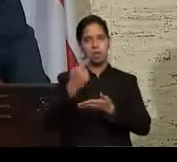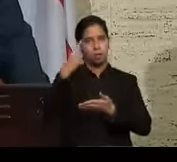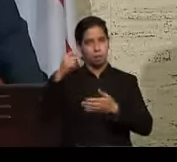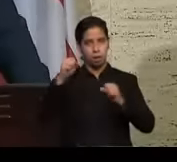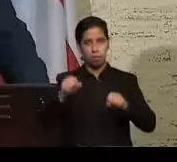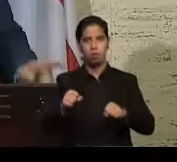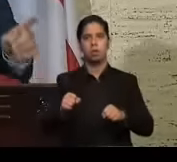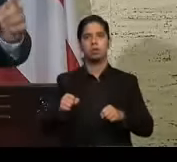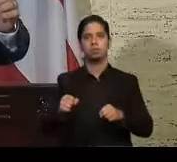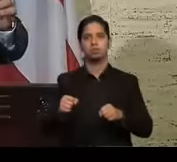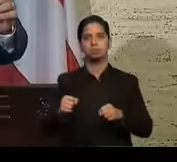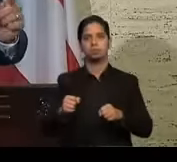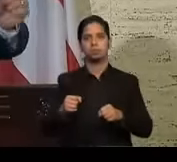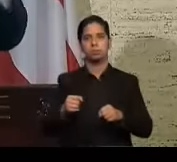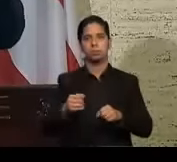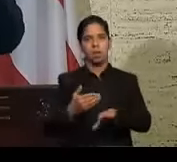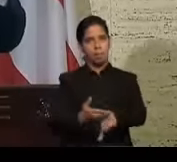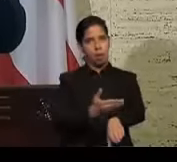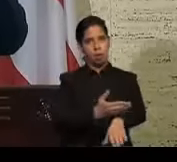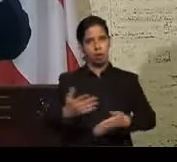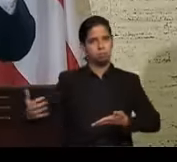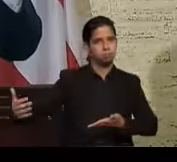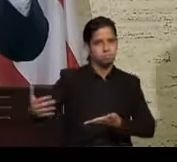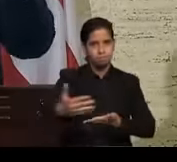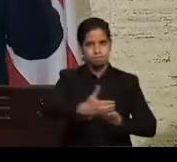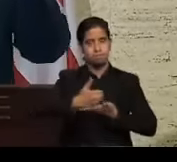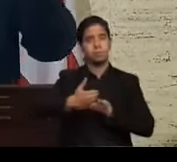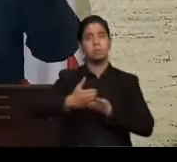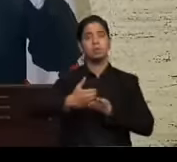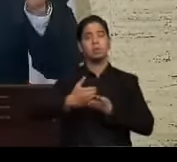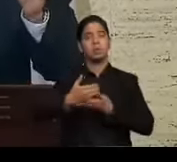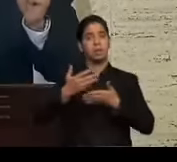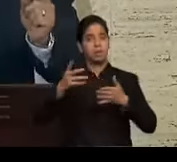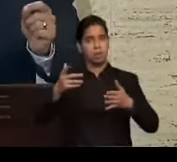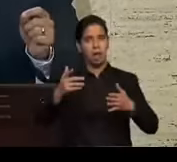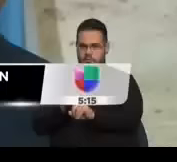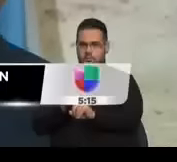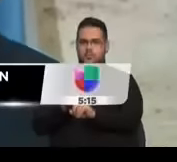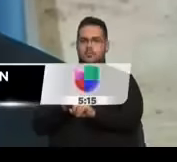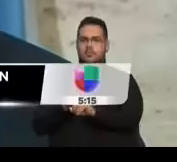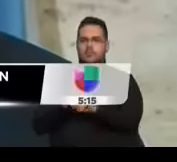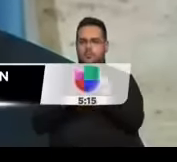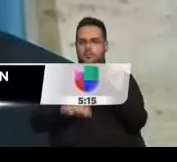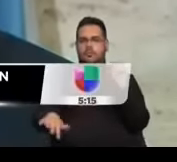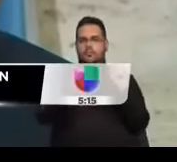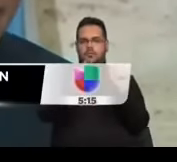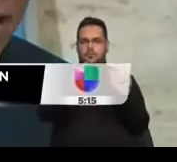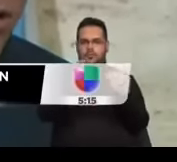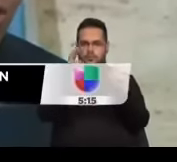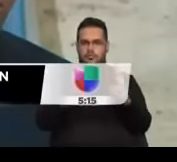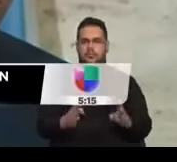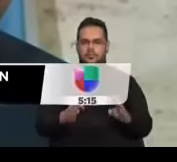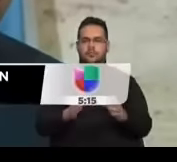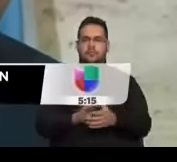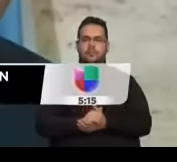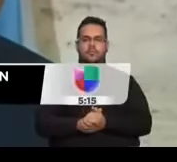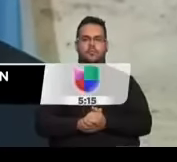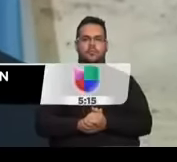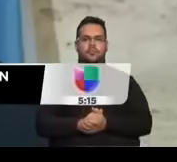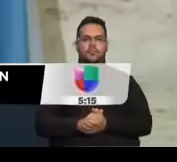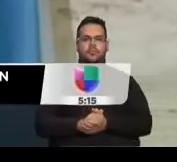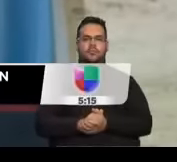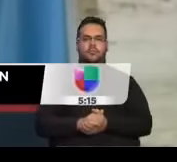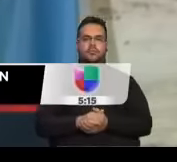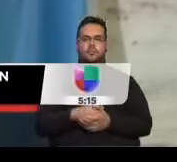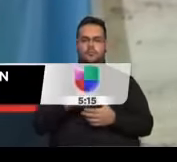la captación de ingresos que hemos ya llevado a niveles históricos. Para Noticias Wale 12 les informaron